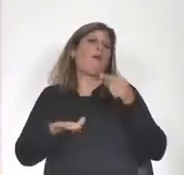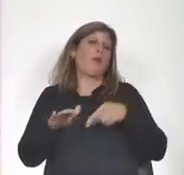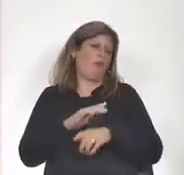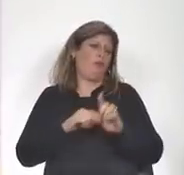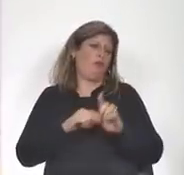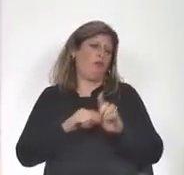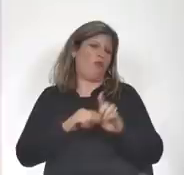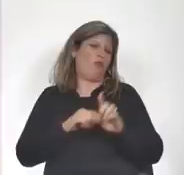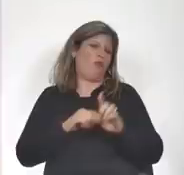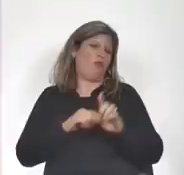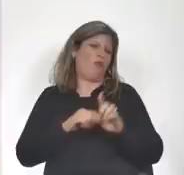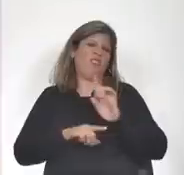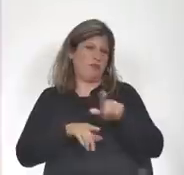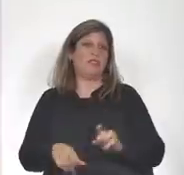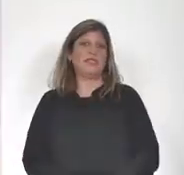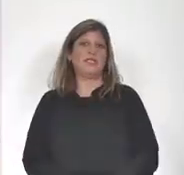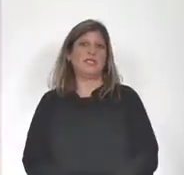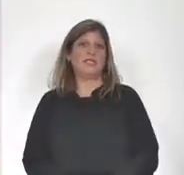no van por ahí